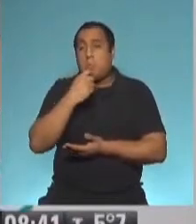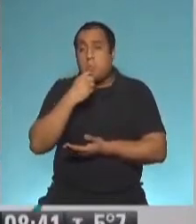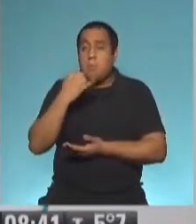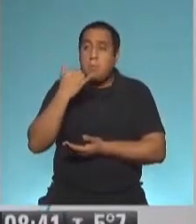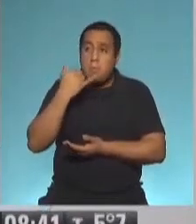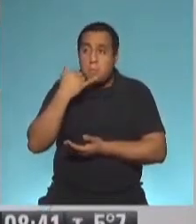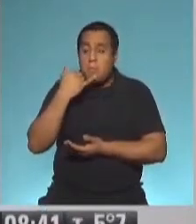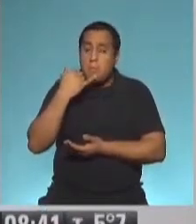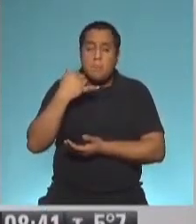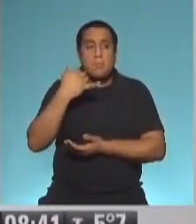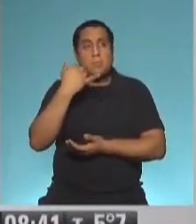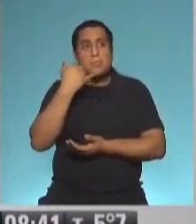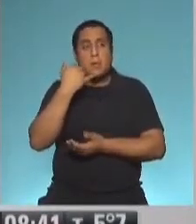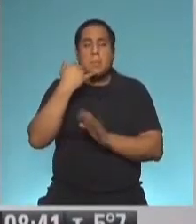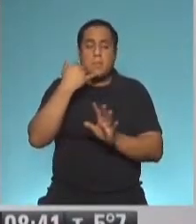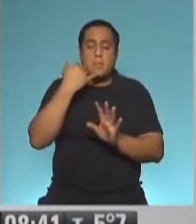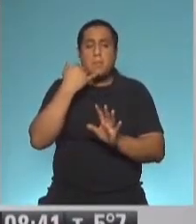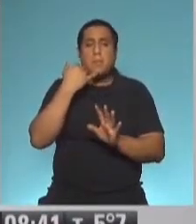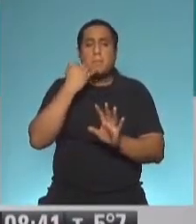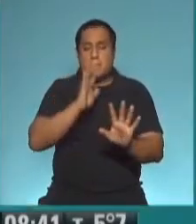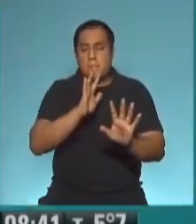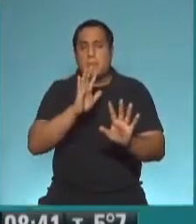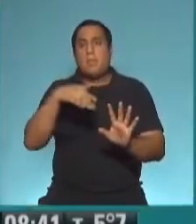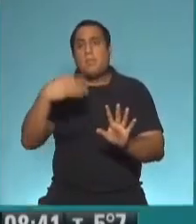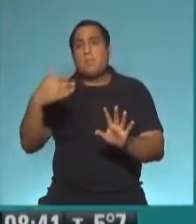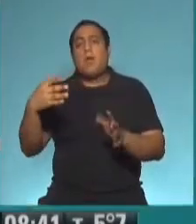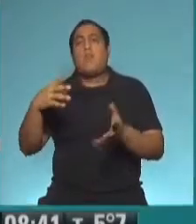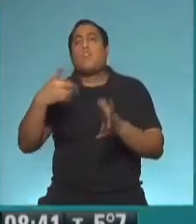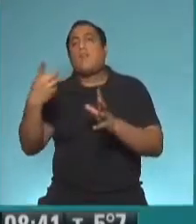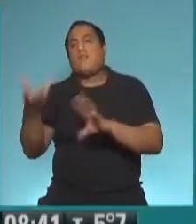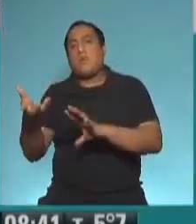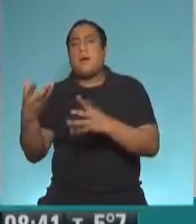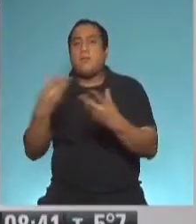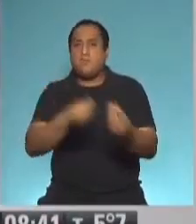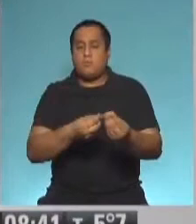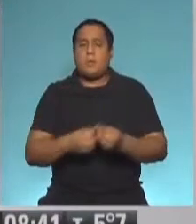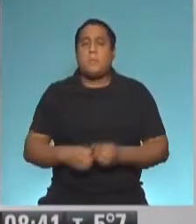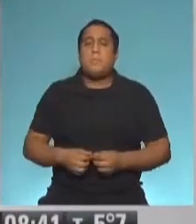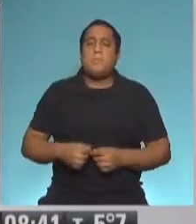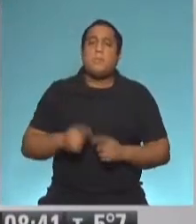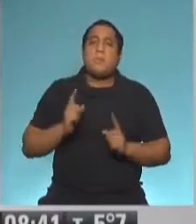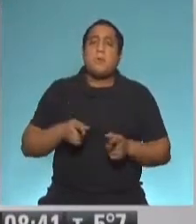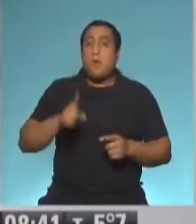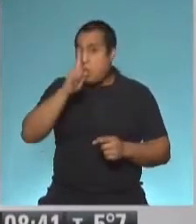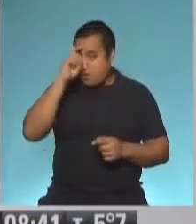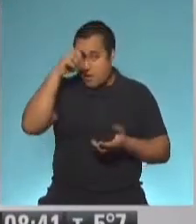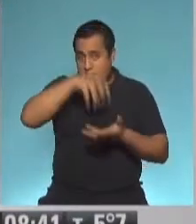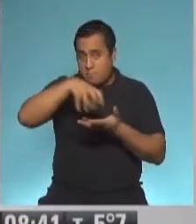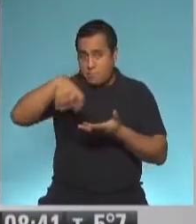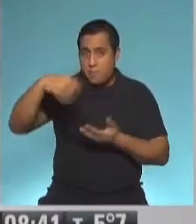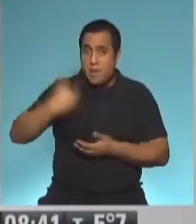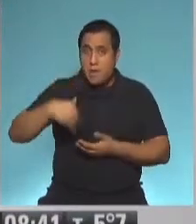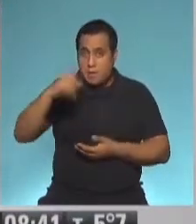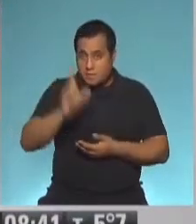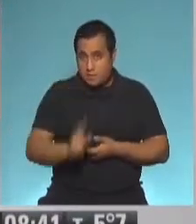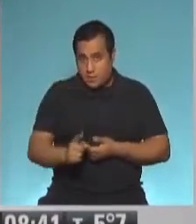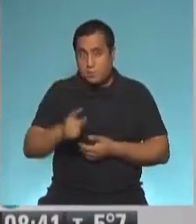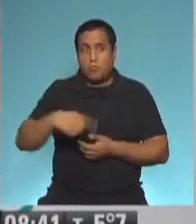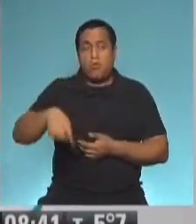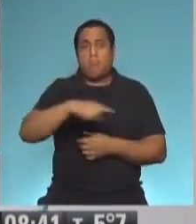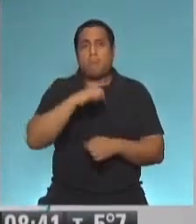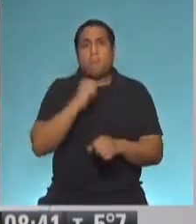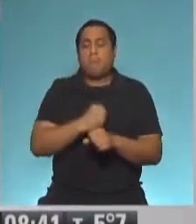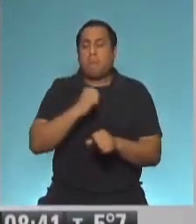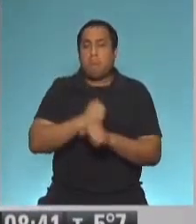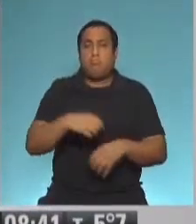intervención de otra manera. Sí, también los hospitales hoy en distintos lugares de la Argentina están haciendo otra tarea, además de la atención,